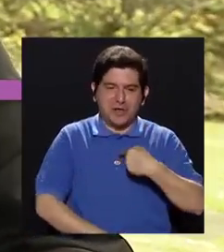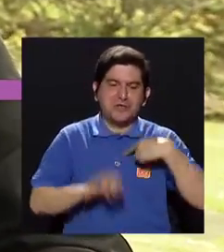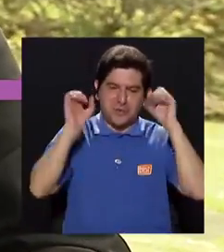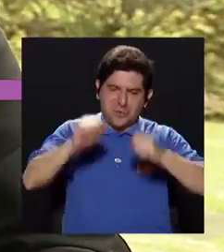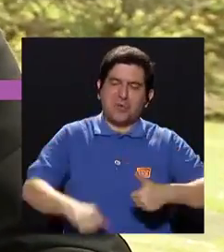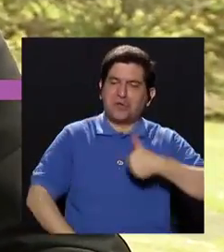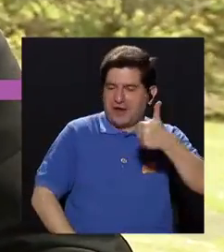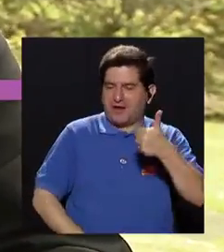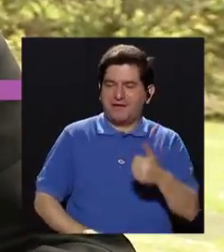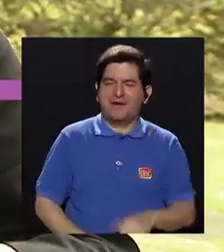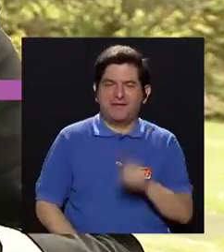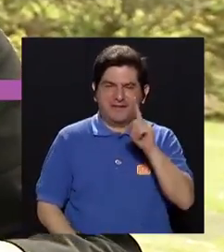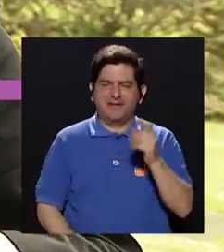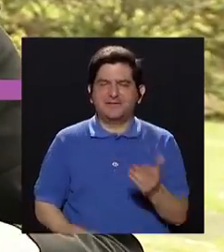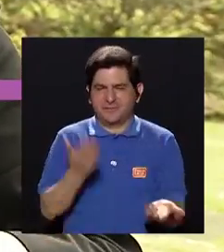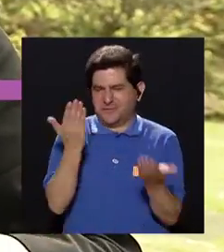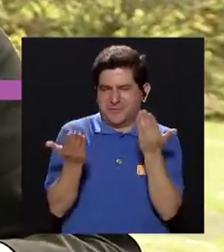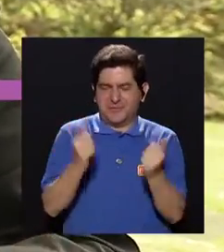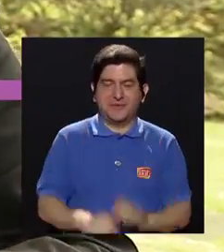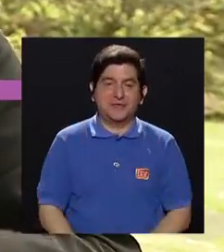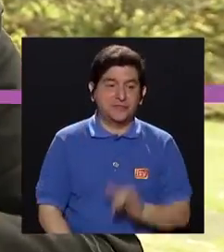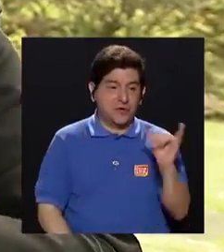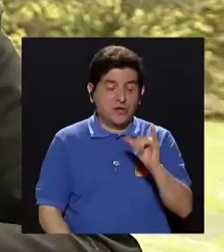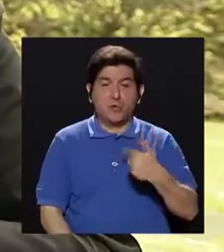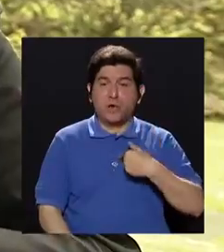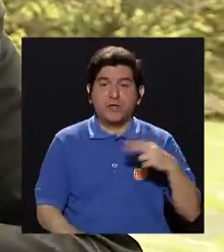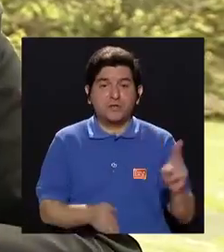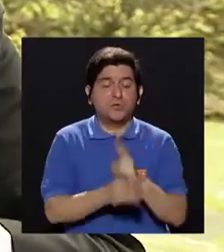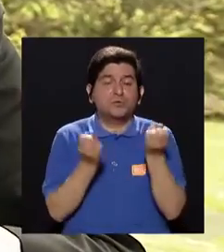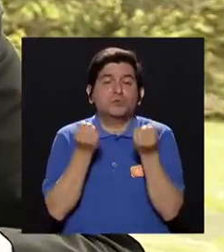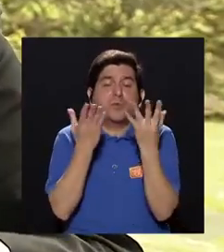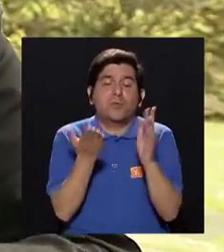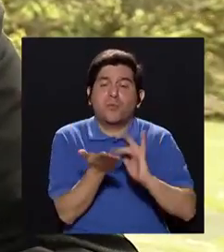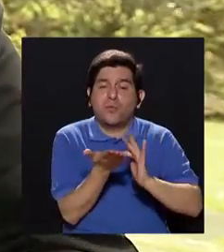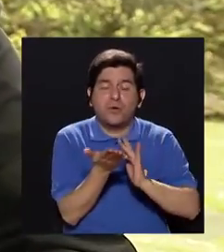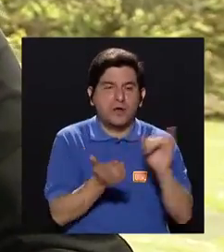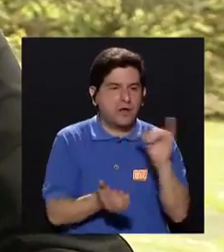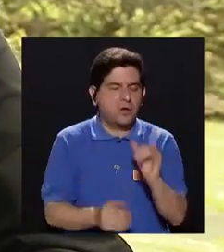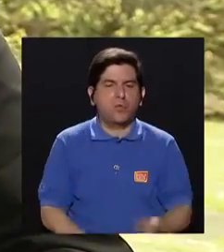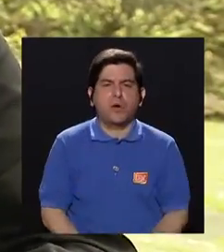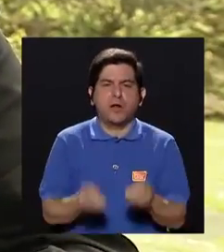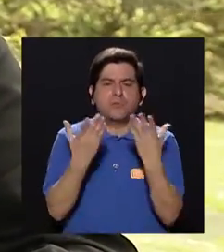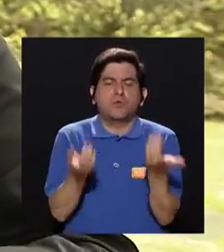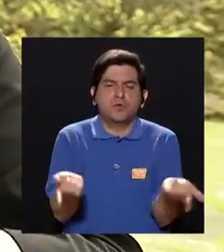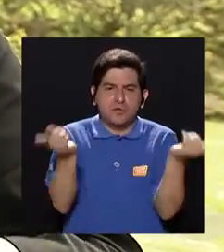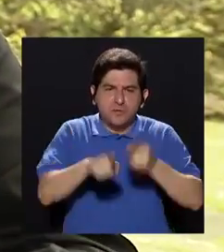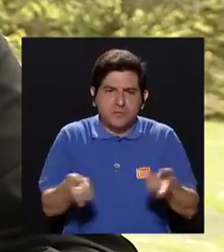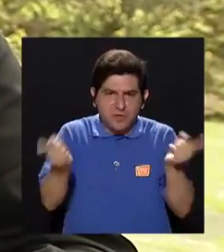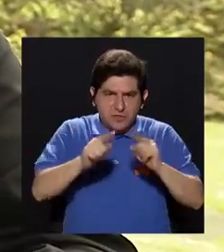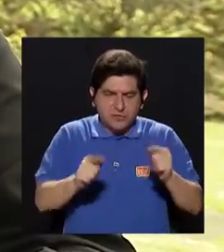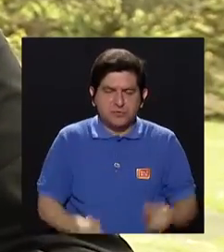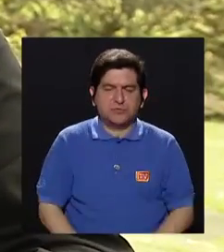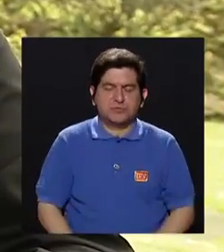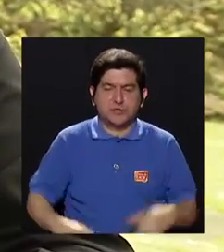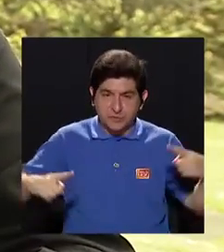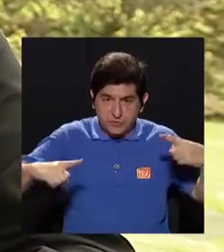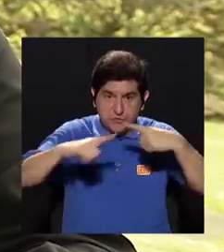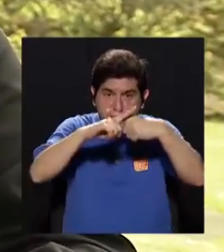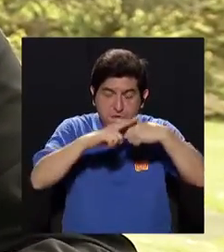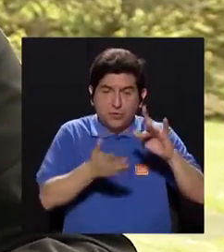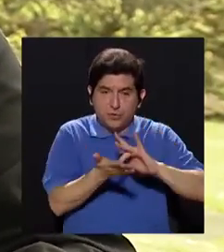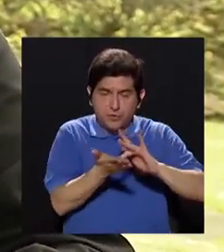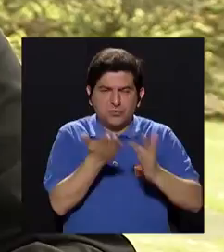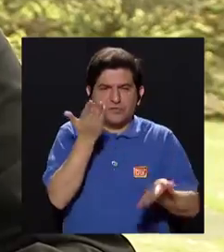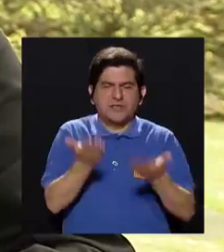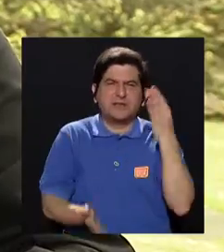lotería, ¿verdad? Entonces, entre más medicamentos tome, es posible que más interacciones ocurran. Entonces, sí es un riesgo, por eso es que se le ha dado